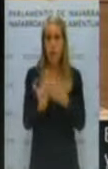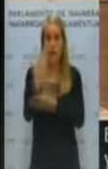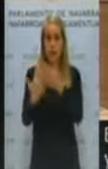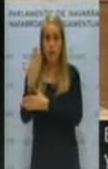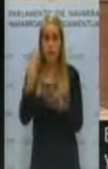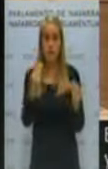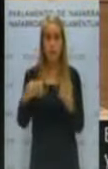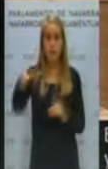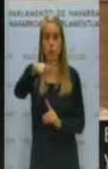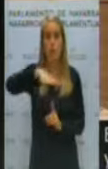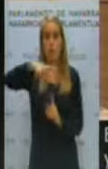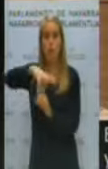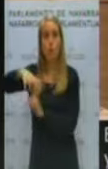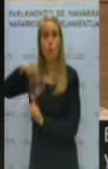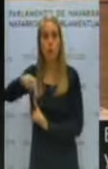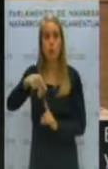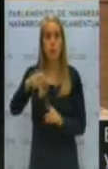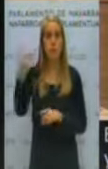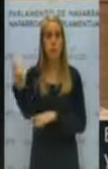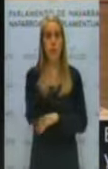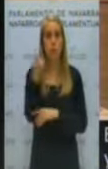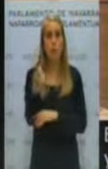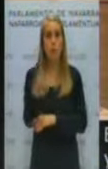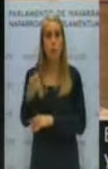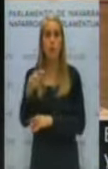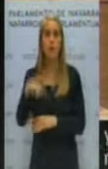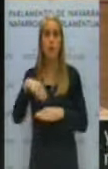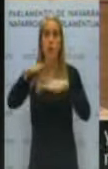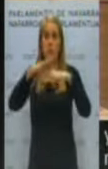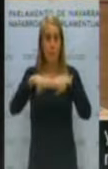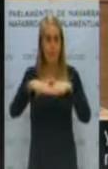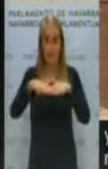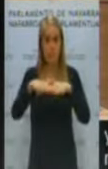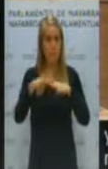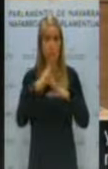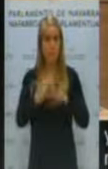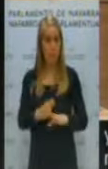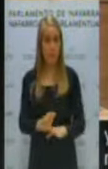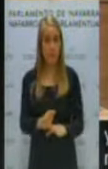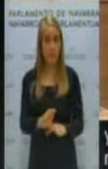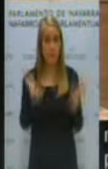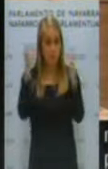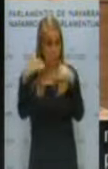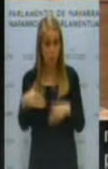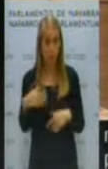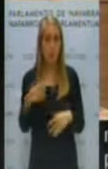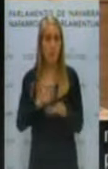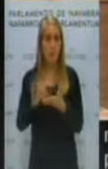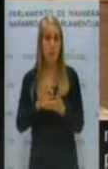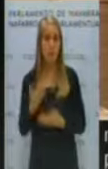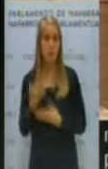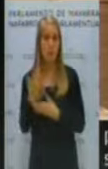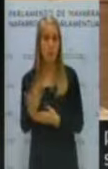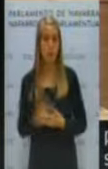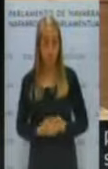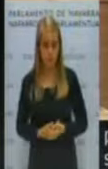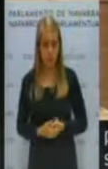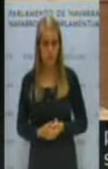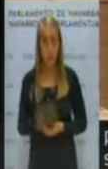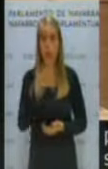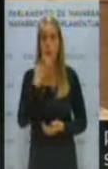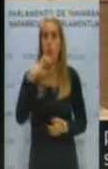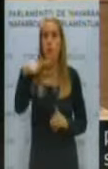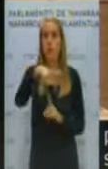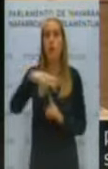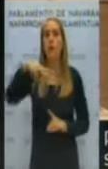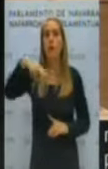no llegan ni al número suficiente mínimo necesario para prestar adecuadamente ese servicio. Le voy a poner, por ejemplo, el parque de